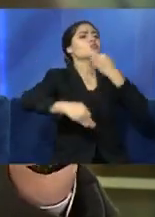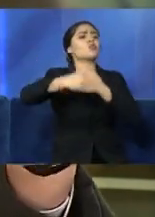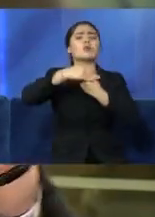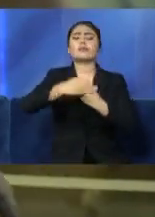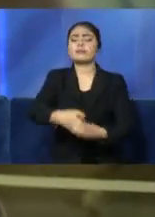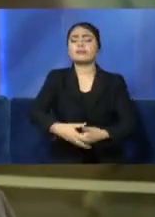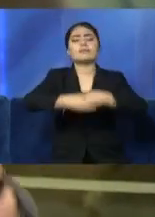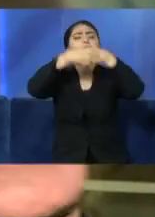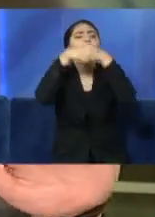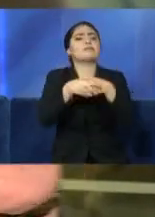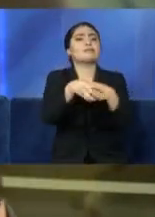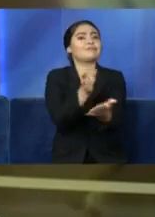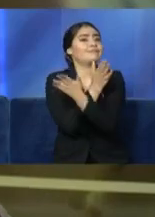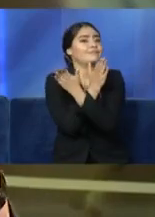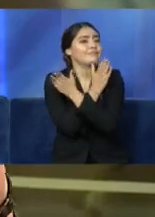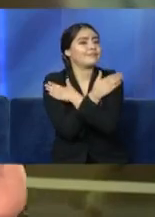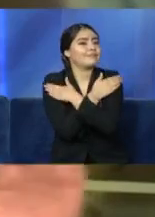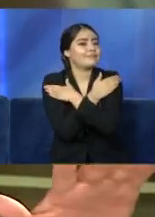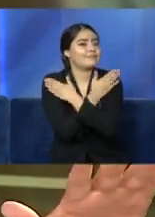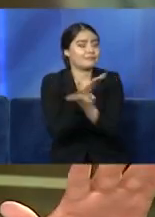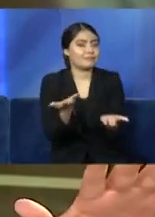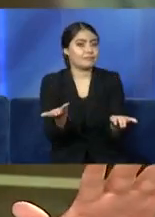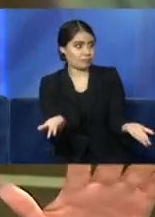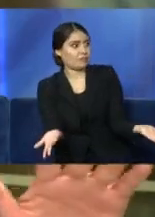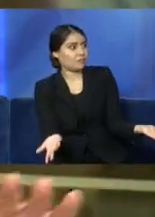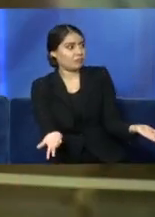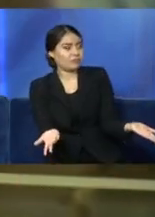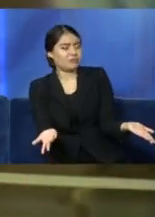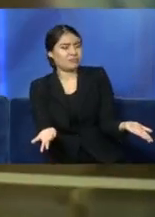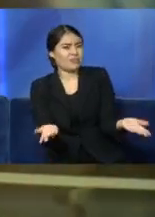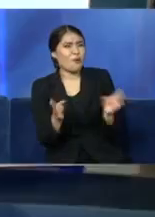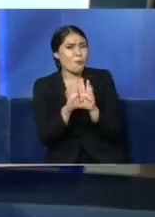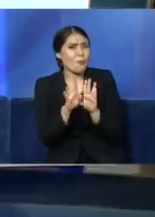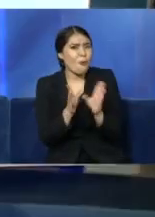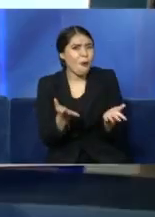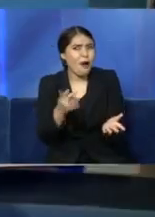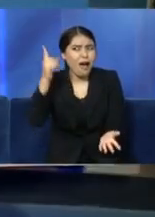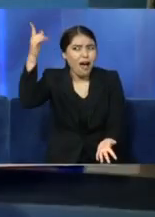este... no, ¿cómo le hacemos?